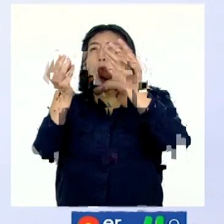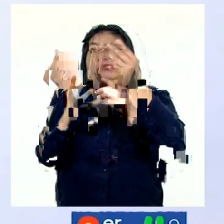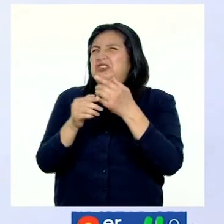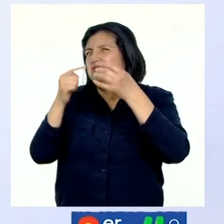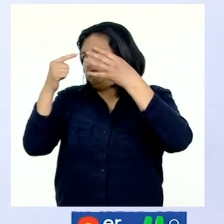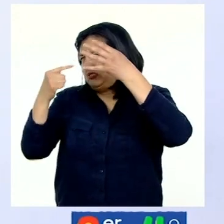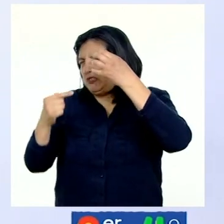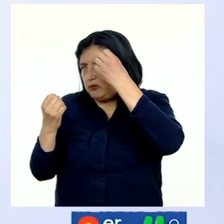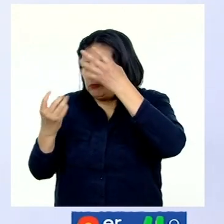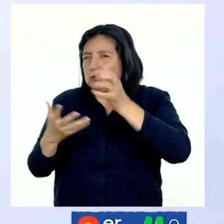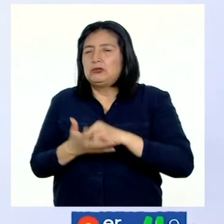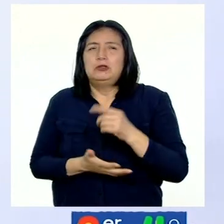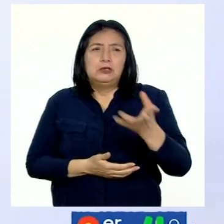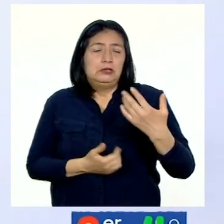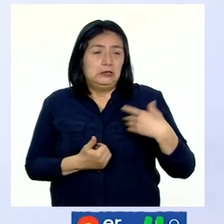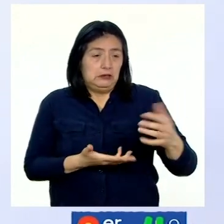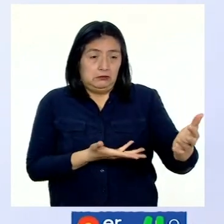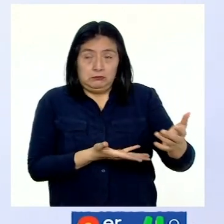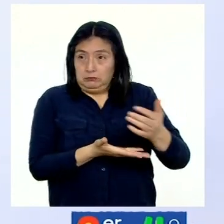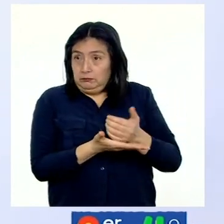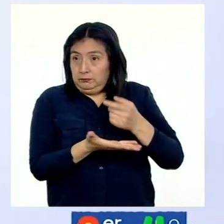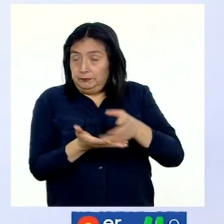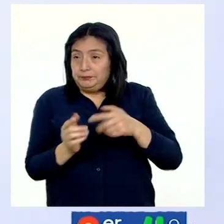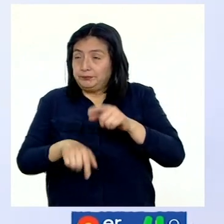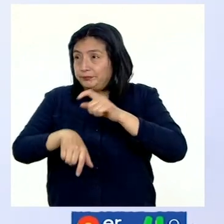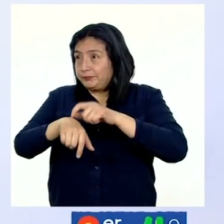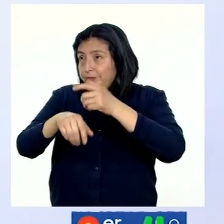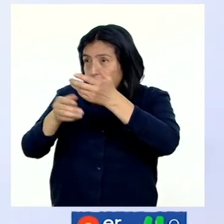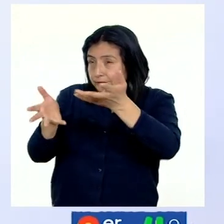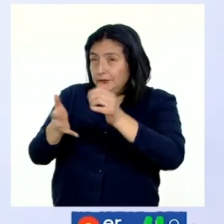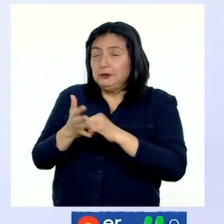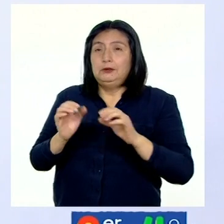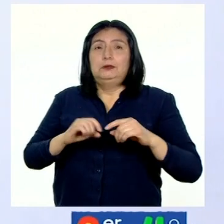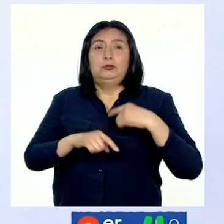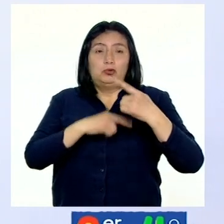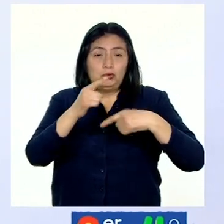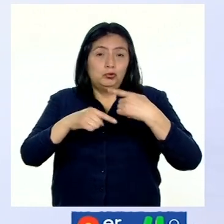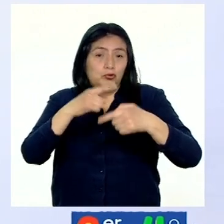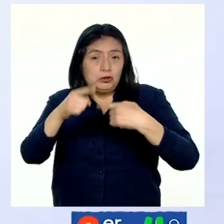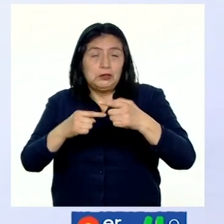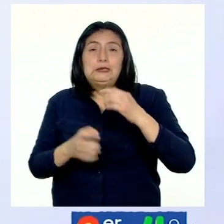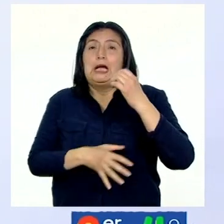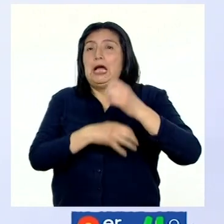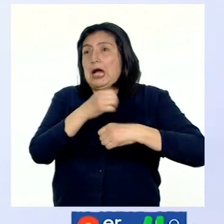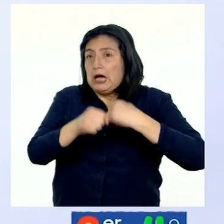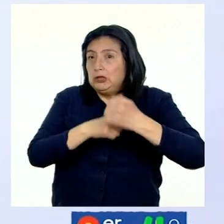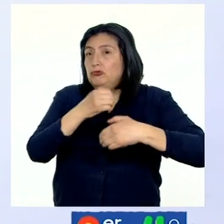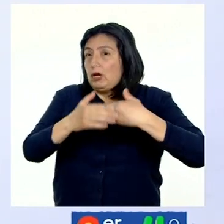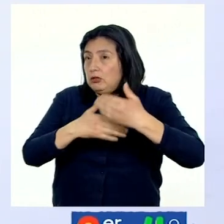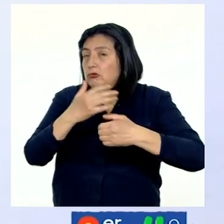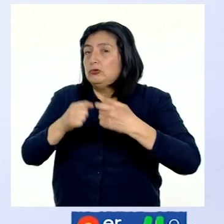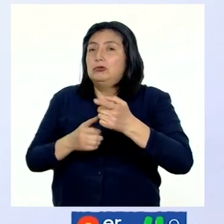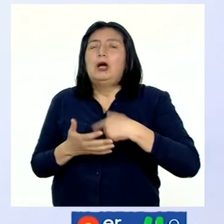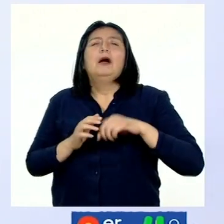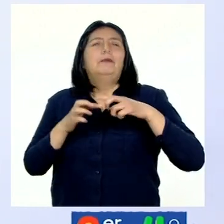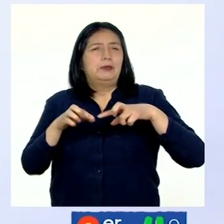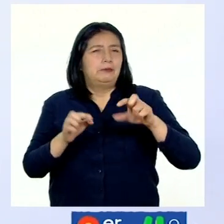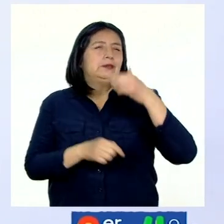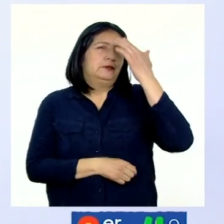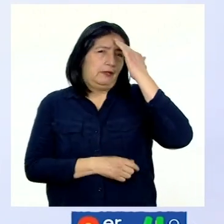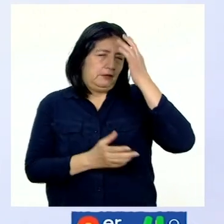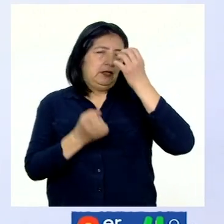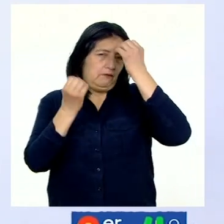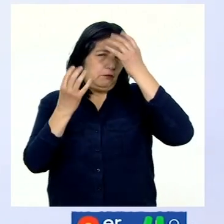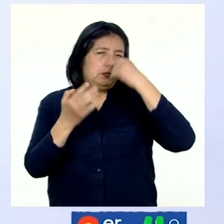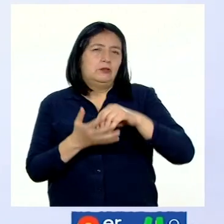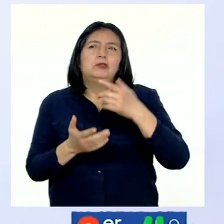La información que se recoge sobre el tiempo día tras día, año tras año, permite tener información